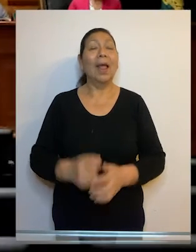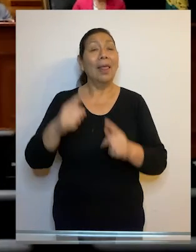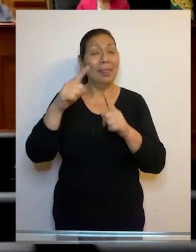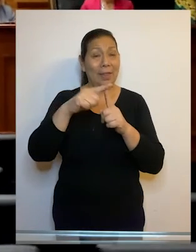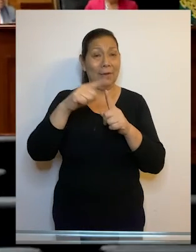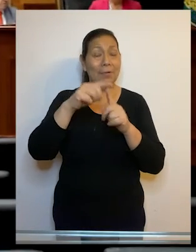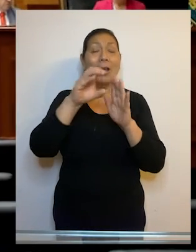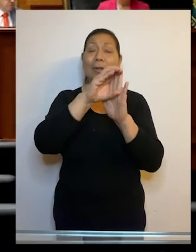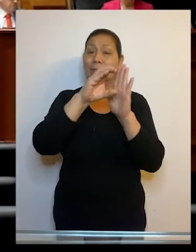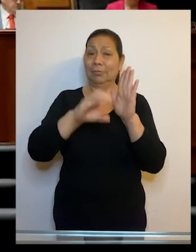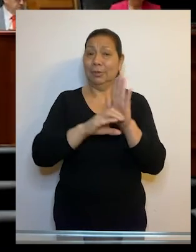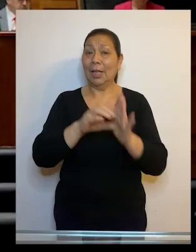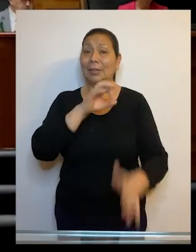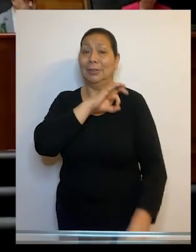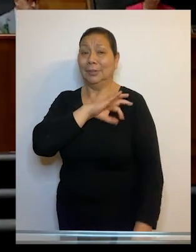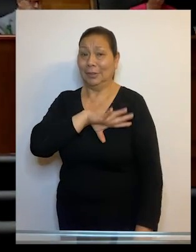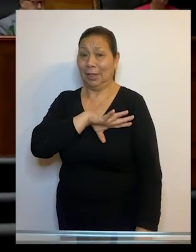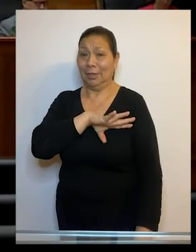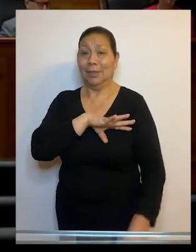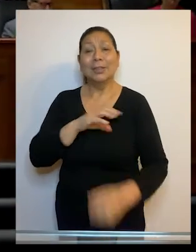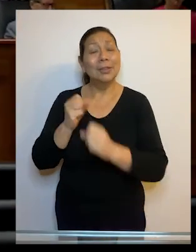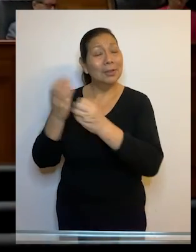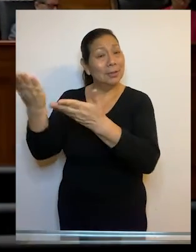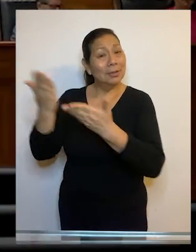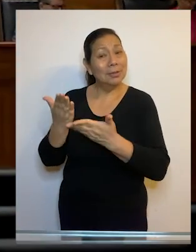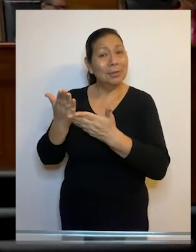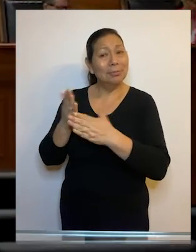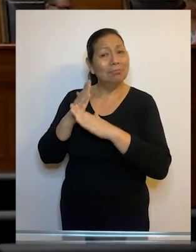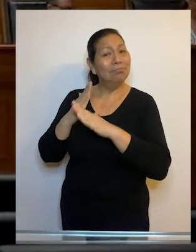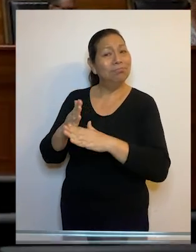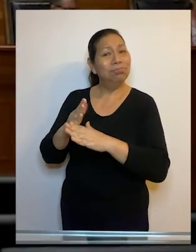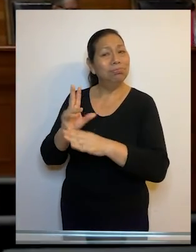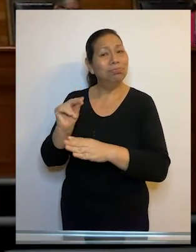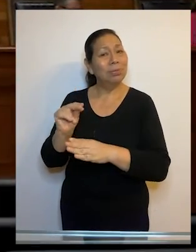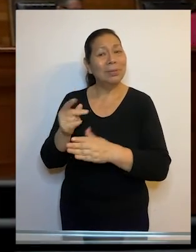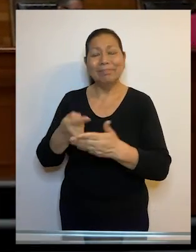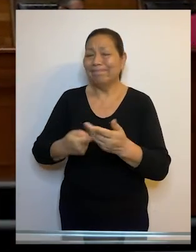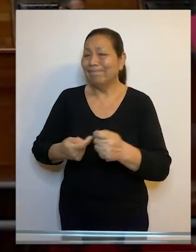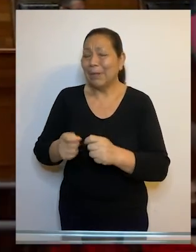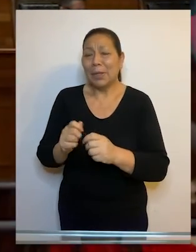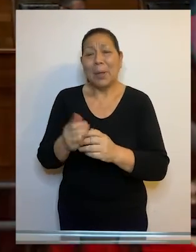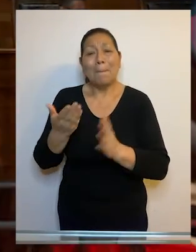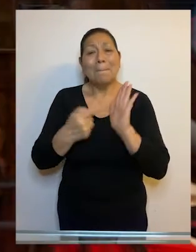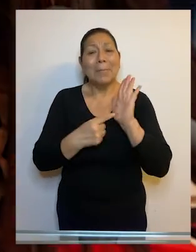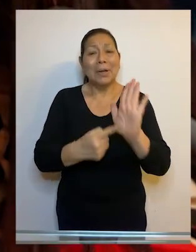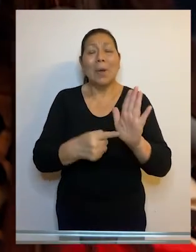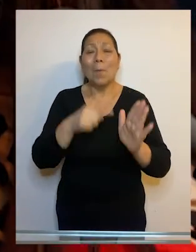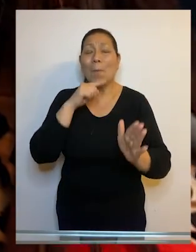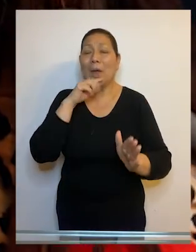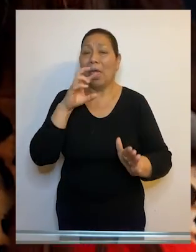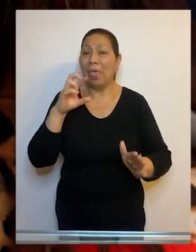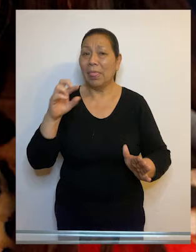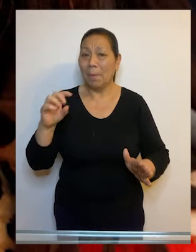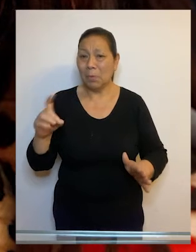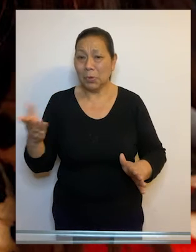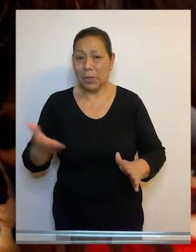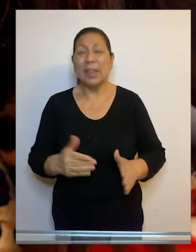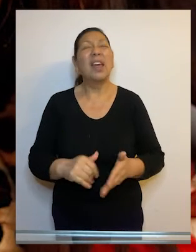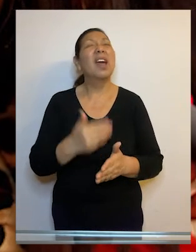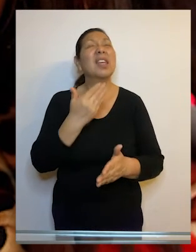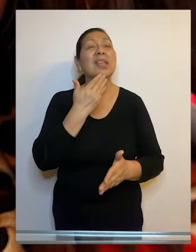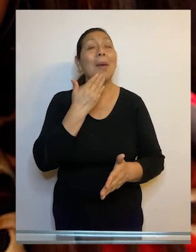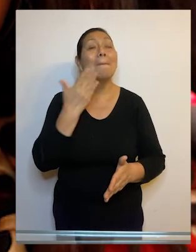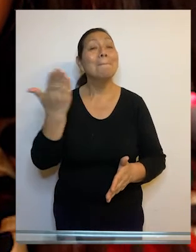El Tribunal Constitucional de Chile rechazó el requerimiento de inaplicabilidad que presentó la diputada Araceli